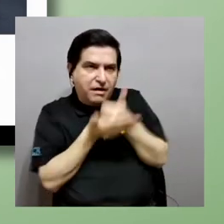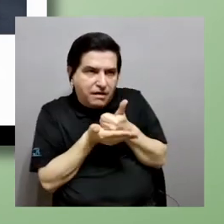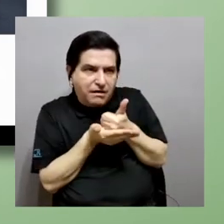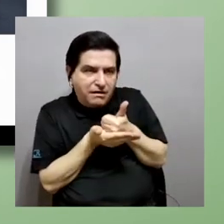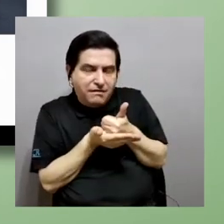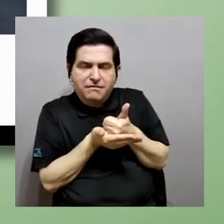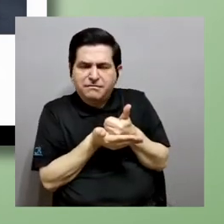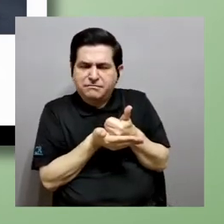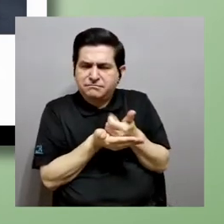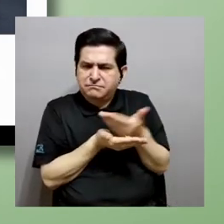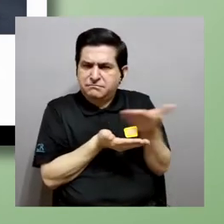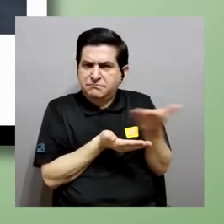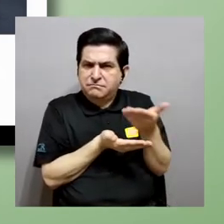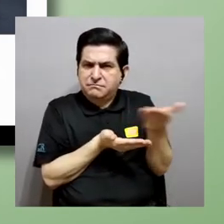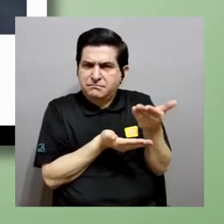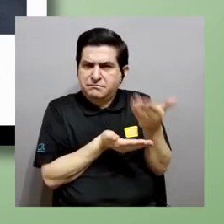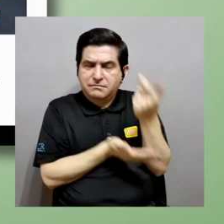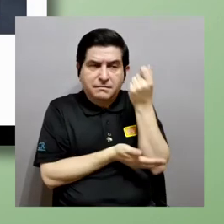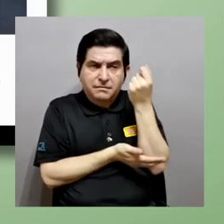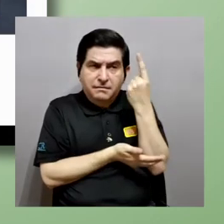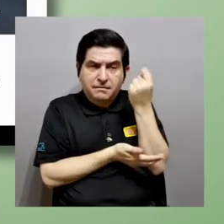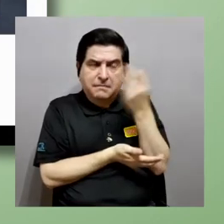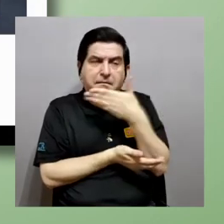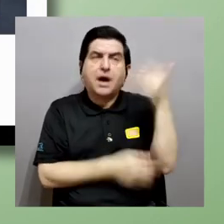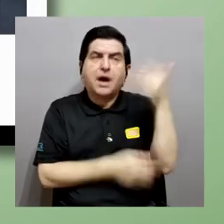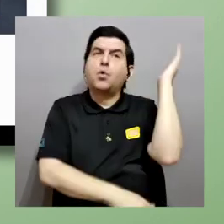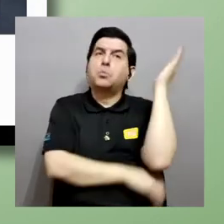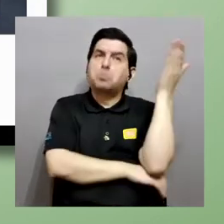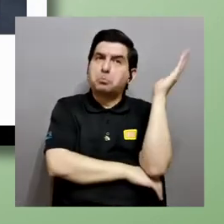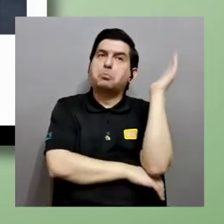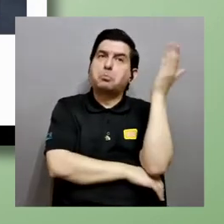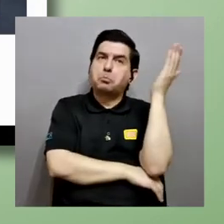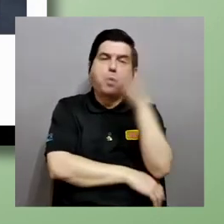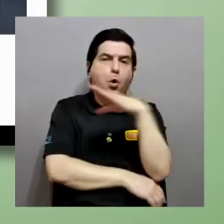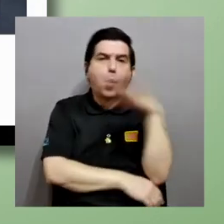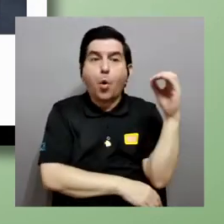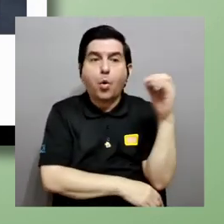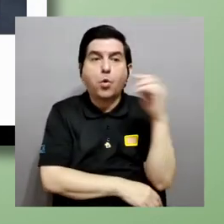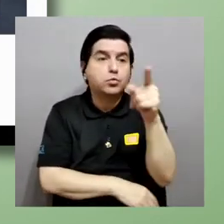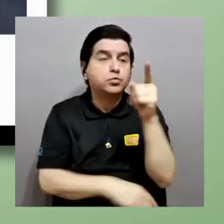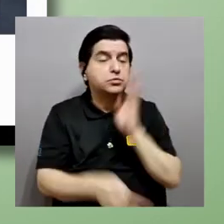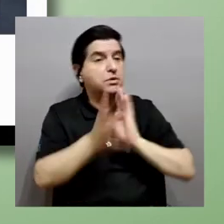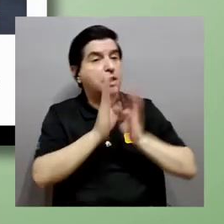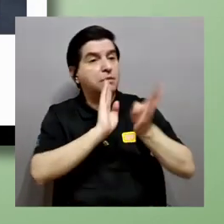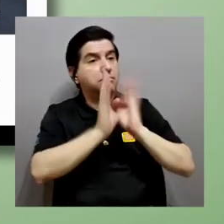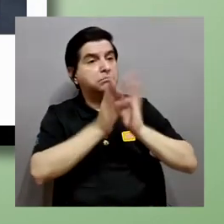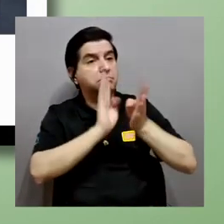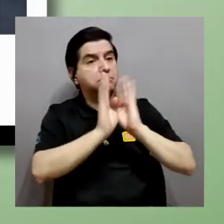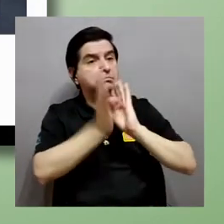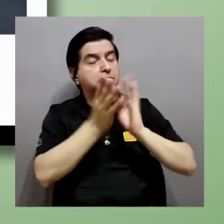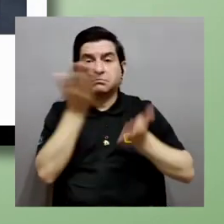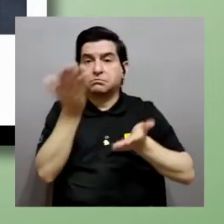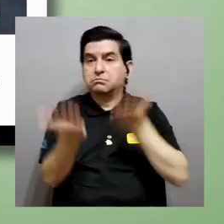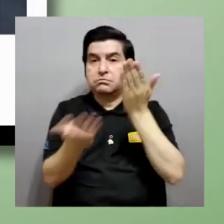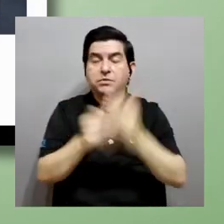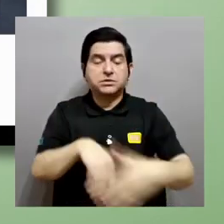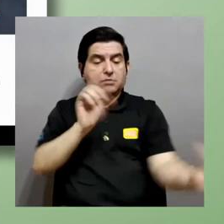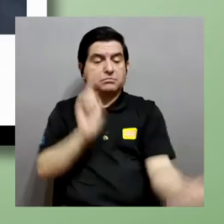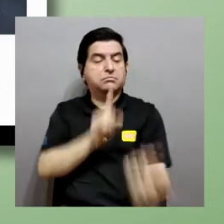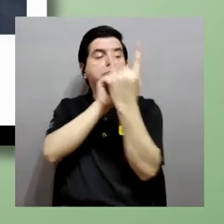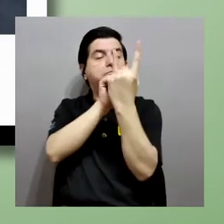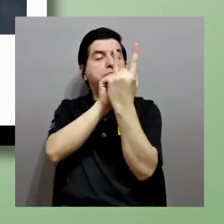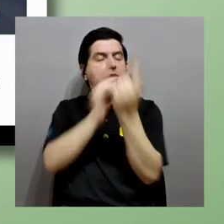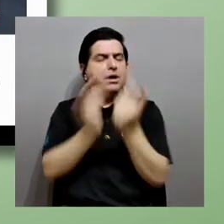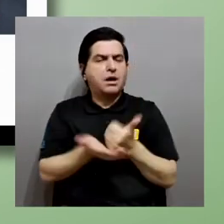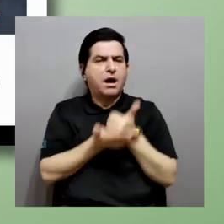ayudar a entender mejor esta charla o por ejemplo si estuviéramos conversando cara a